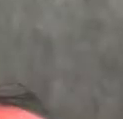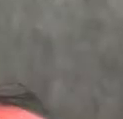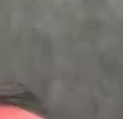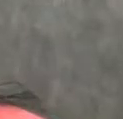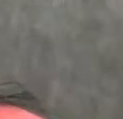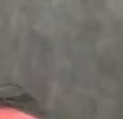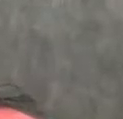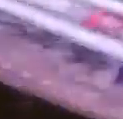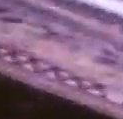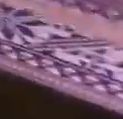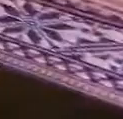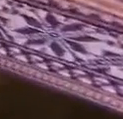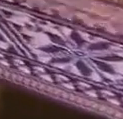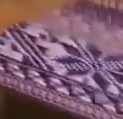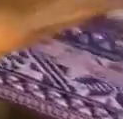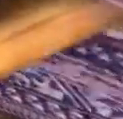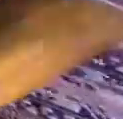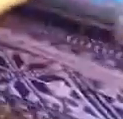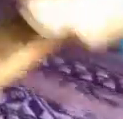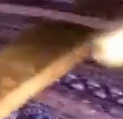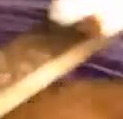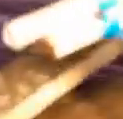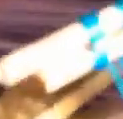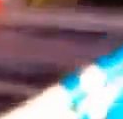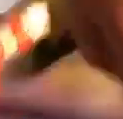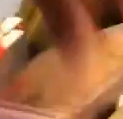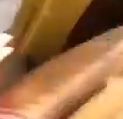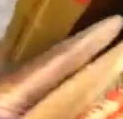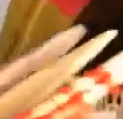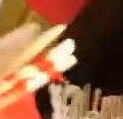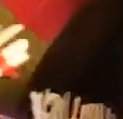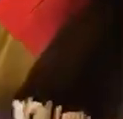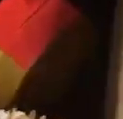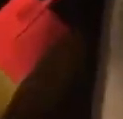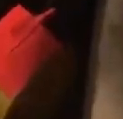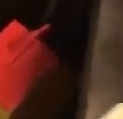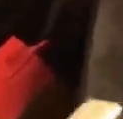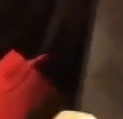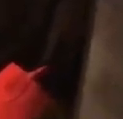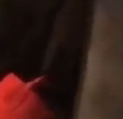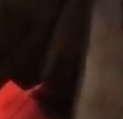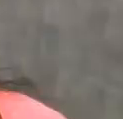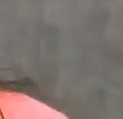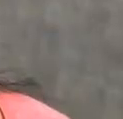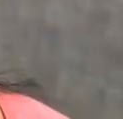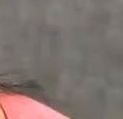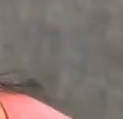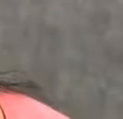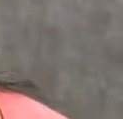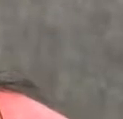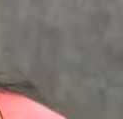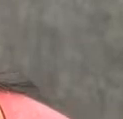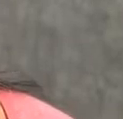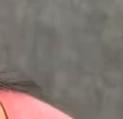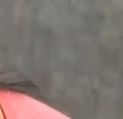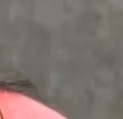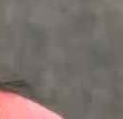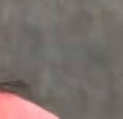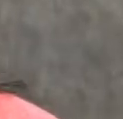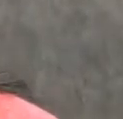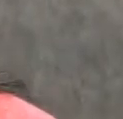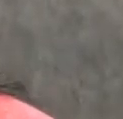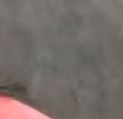muy bien para que ellos aprovechen. Y no solamente la beca, sino que aprendan lo que nosotros, este,